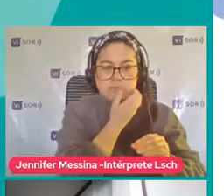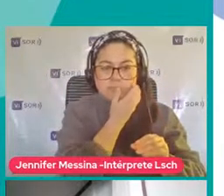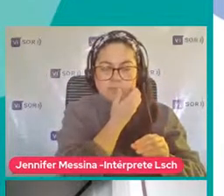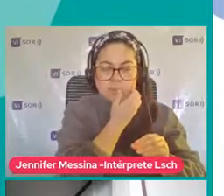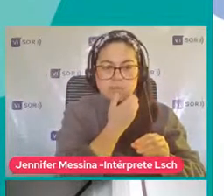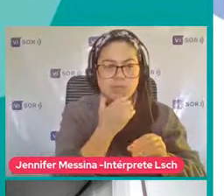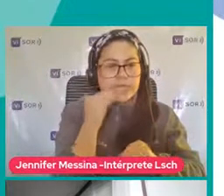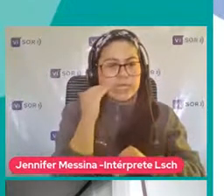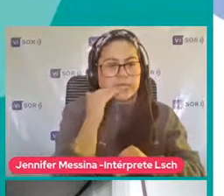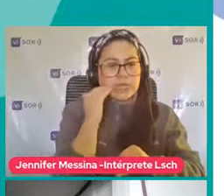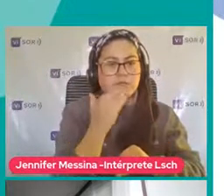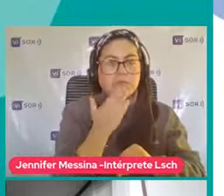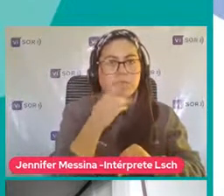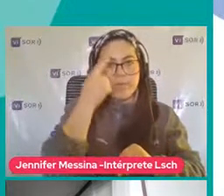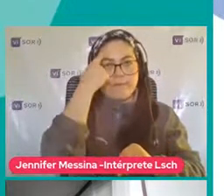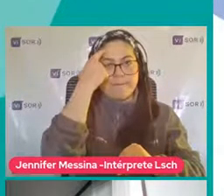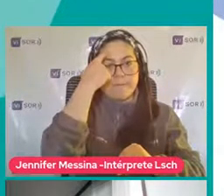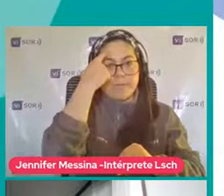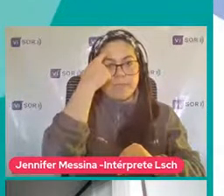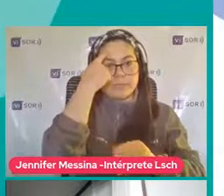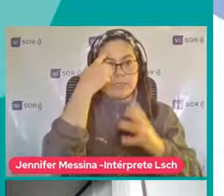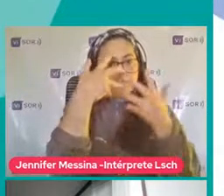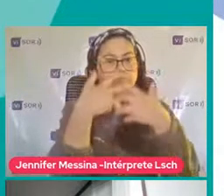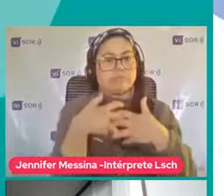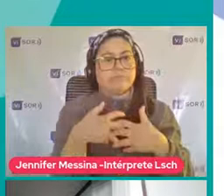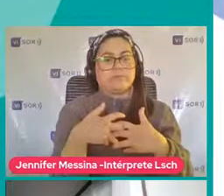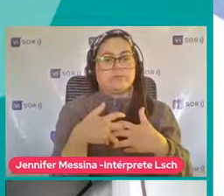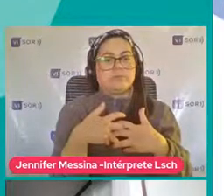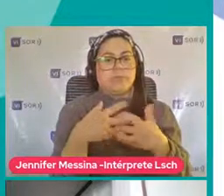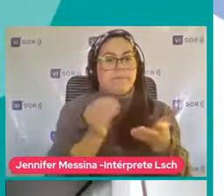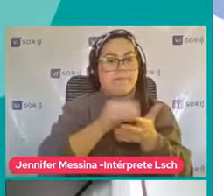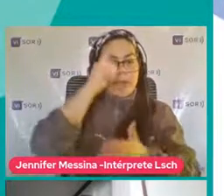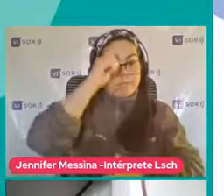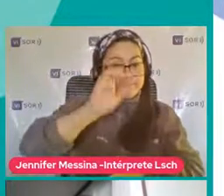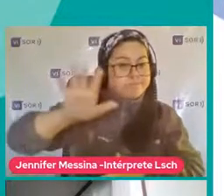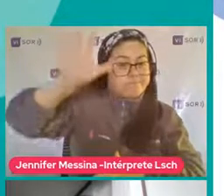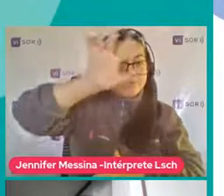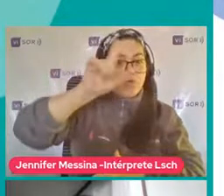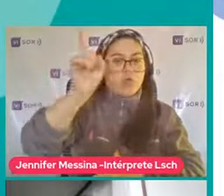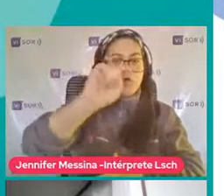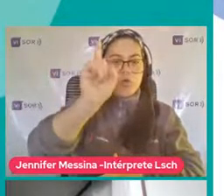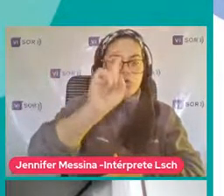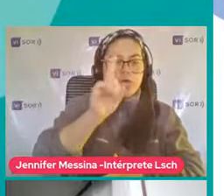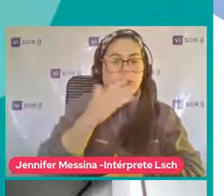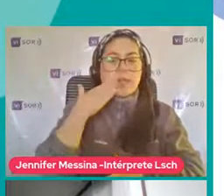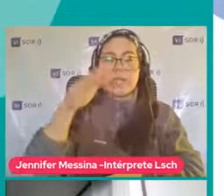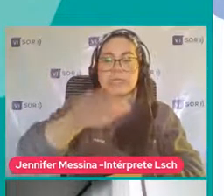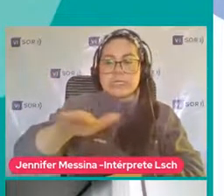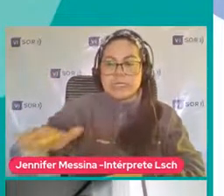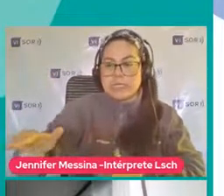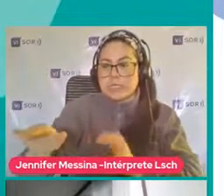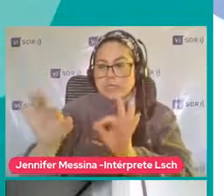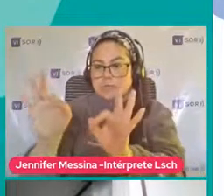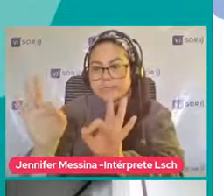rigidez De pensamiento Y de conductas Que son Distintas A las que observamos Generalmente